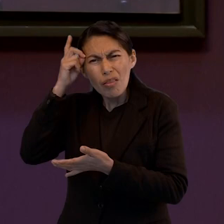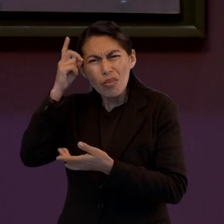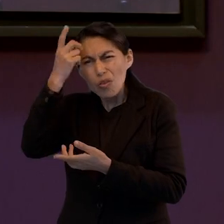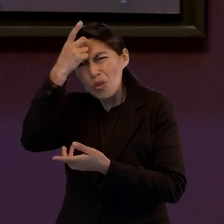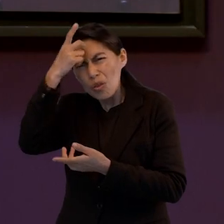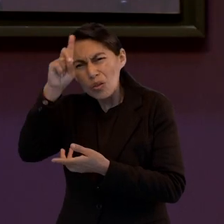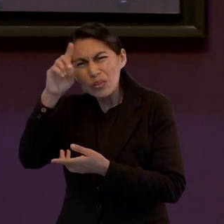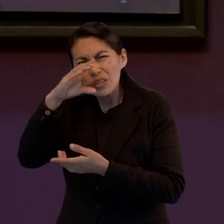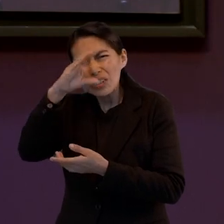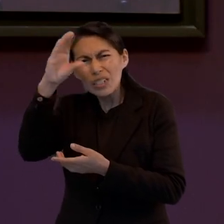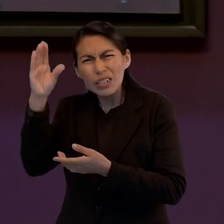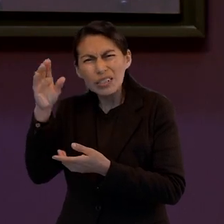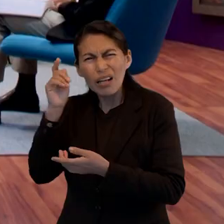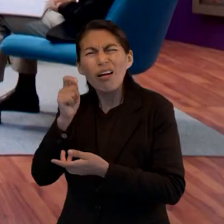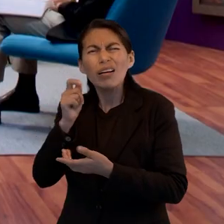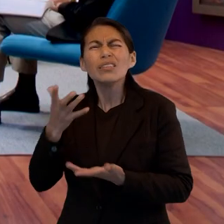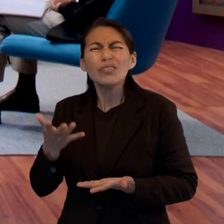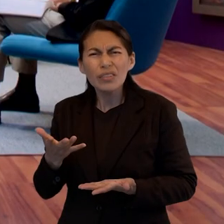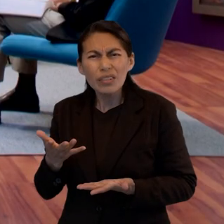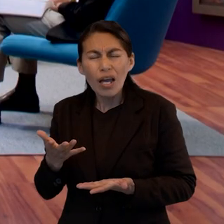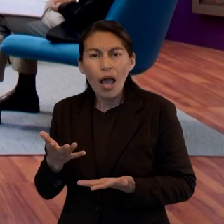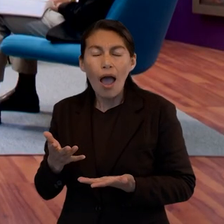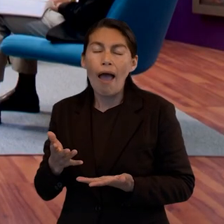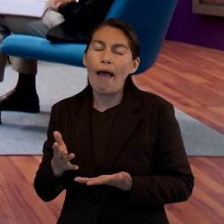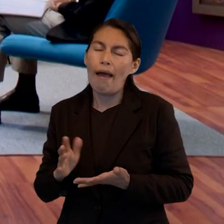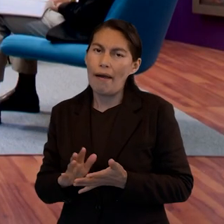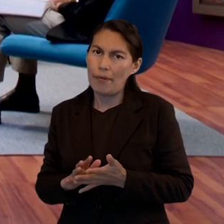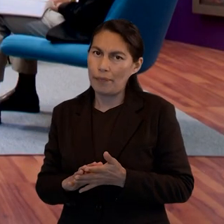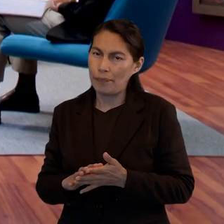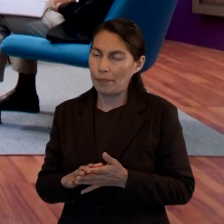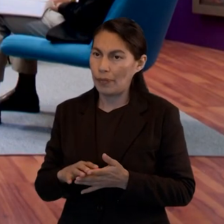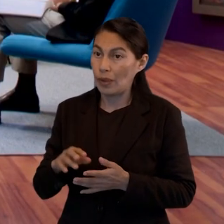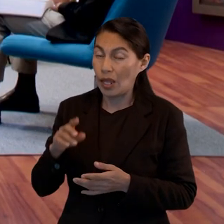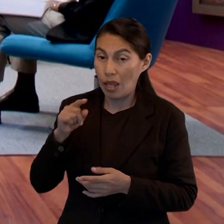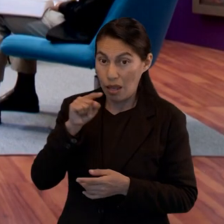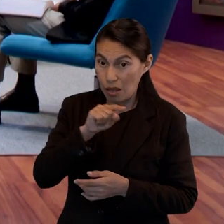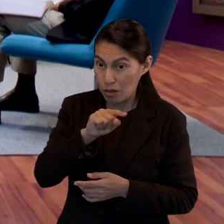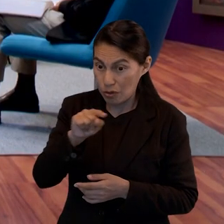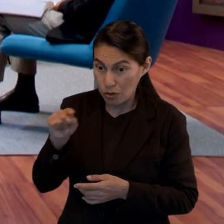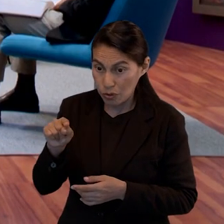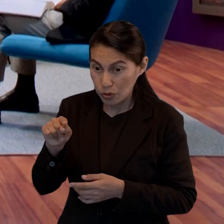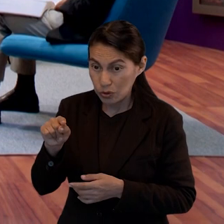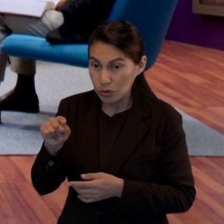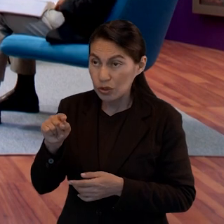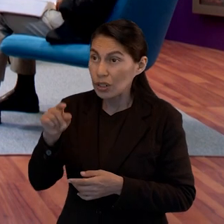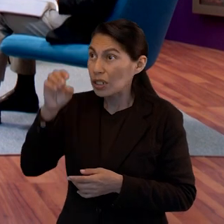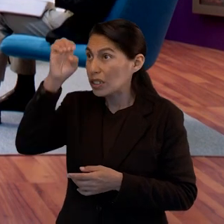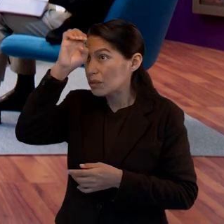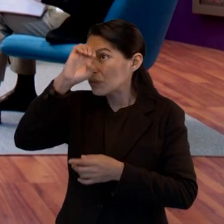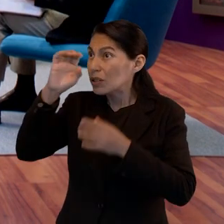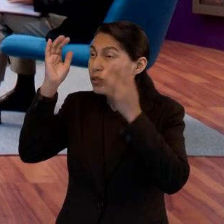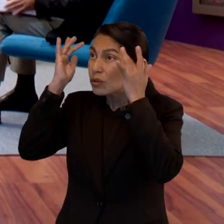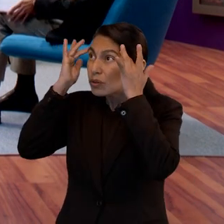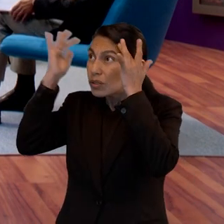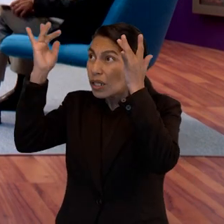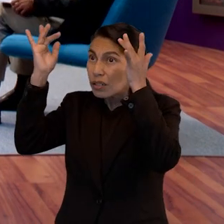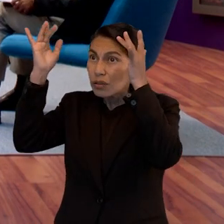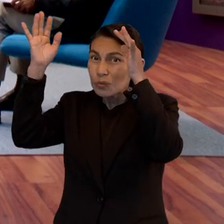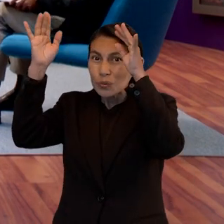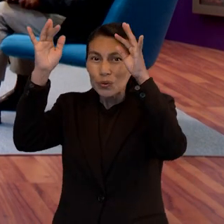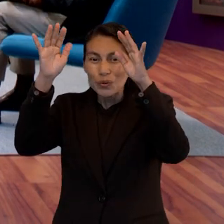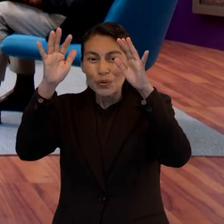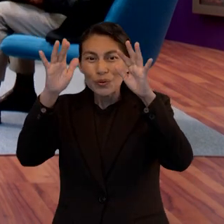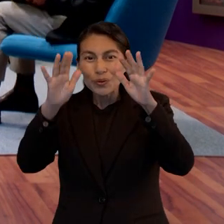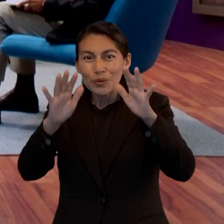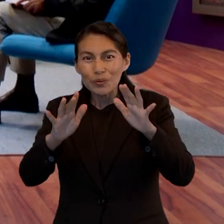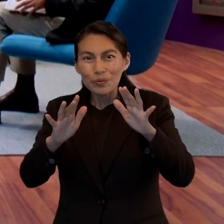hay una frase que es como un sinónimo de esta frase de gustar el don celestial, que es que fueron hechos partícipes del Espíritu Santo. Y es